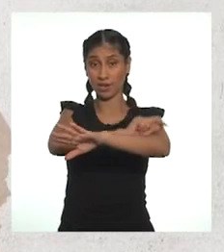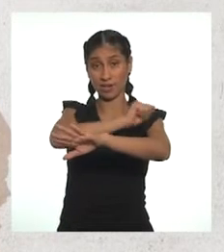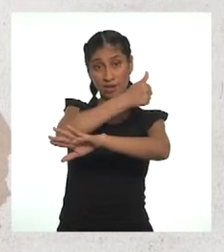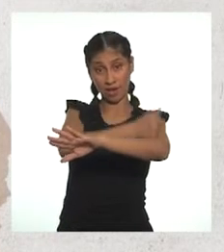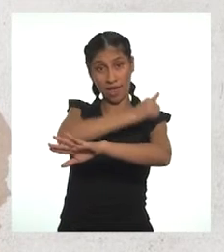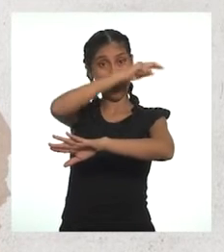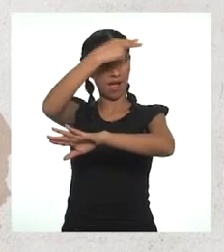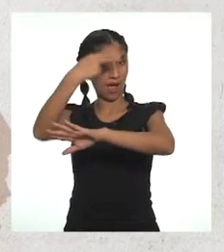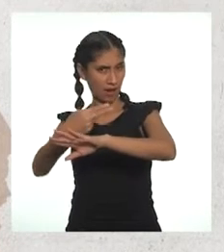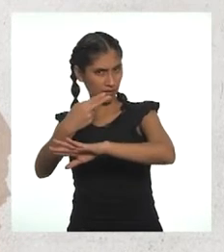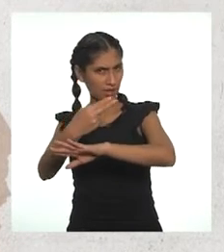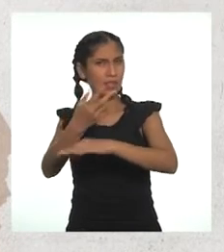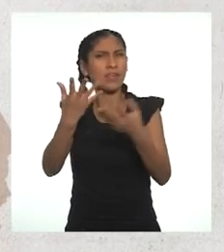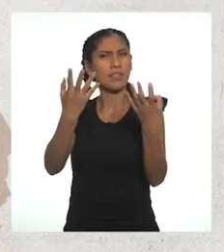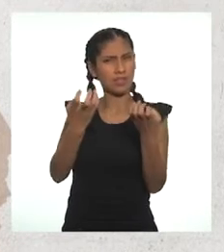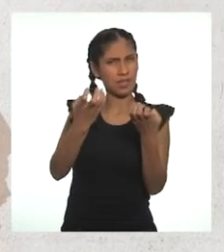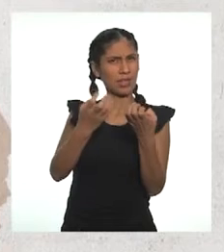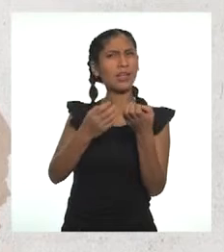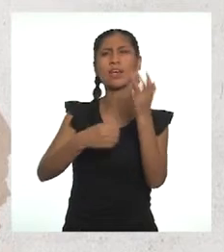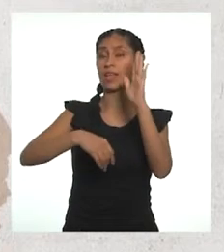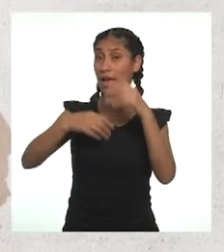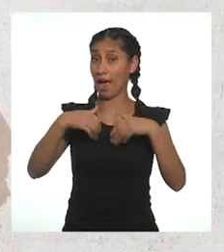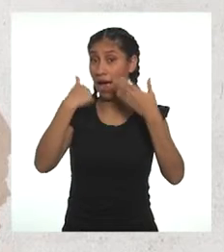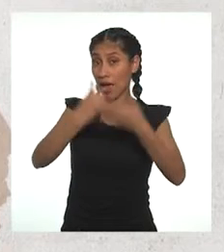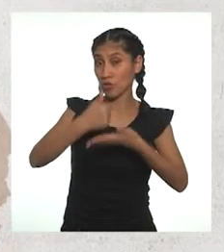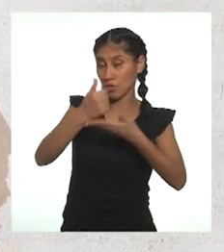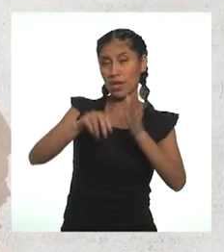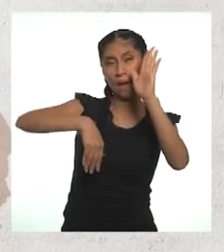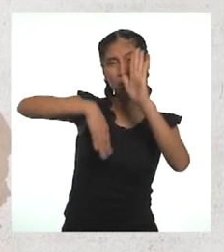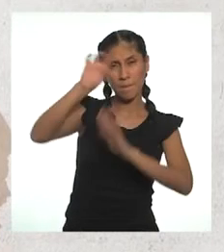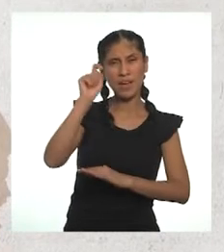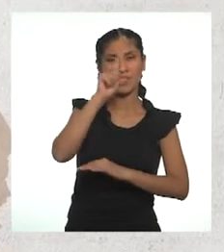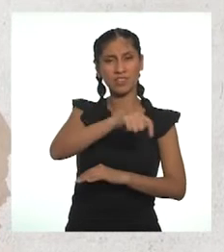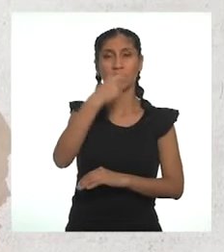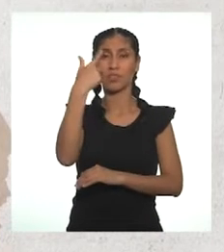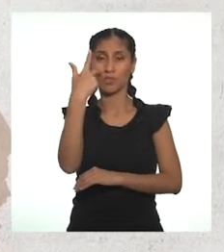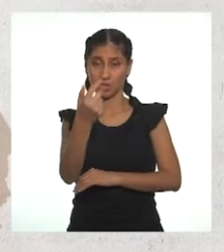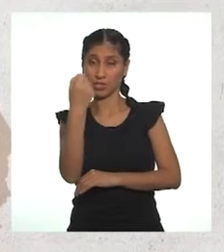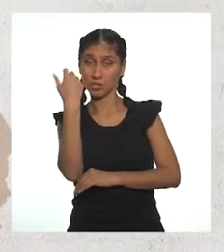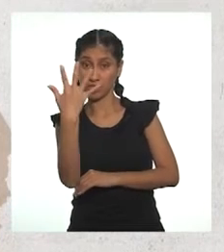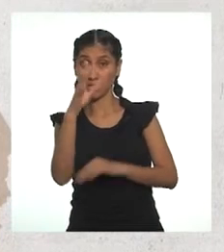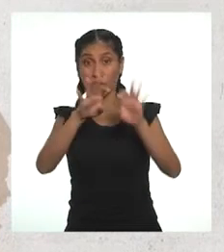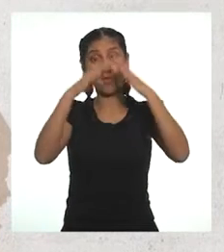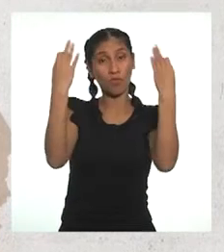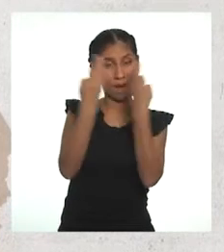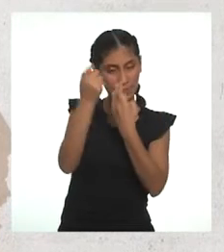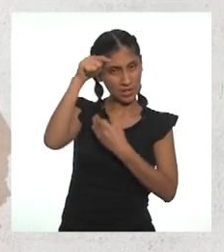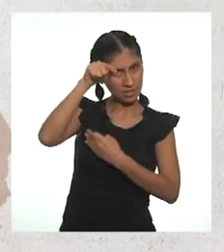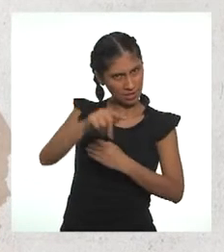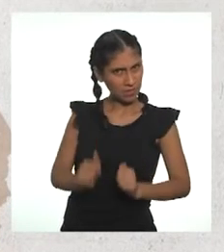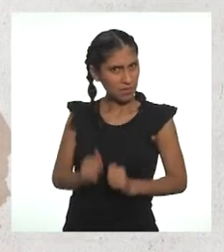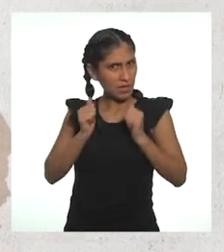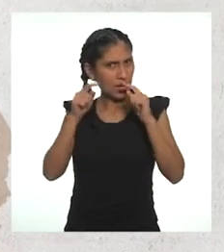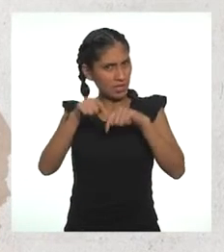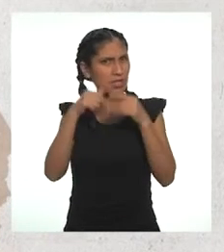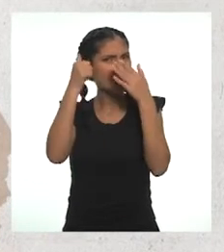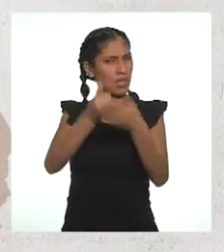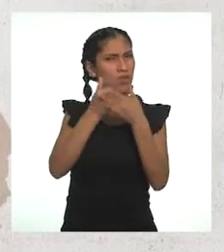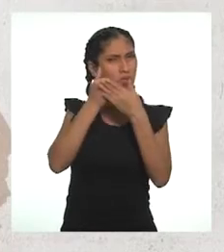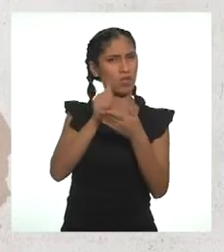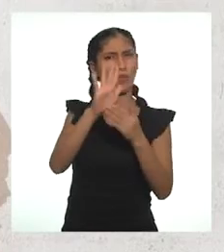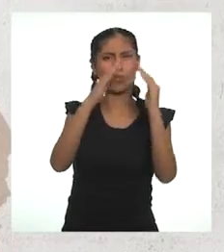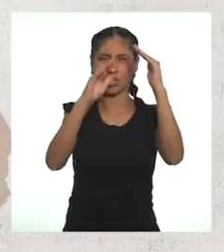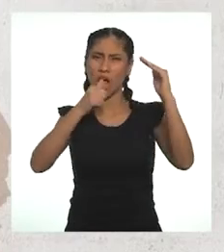beneficiar a más de 135 familias de este centro poblado y mejorar sus